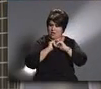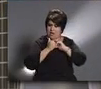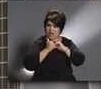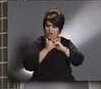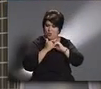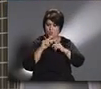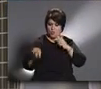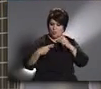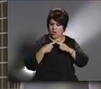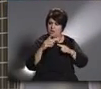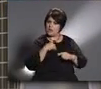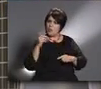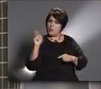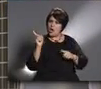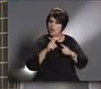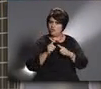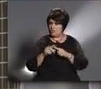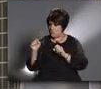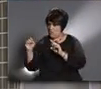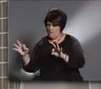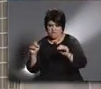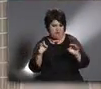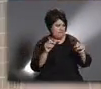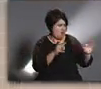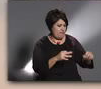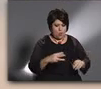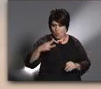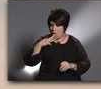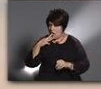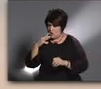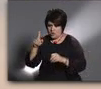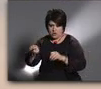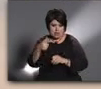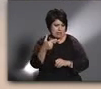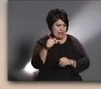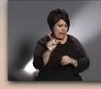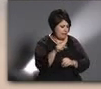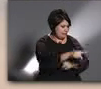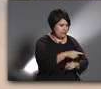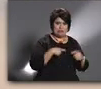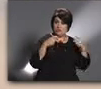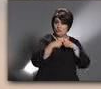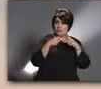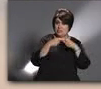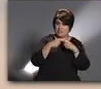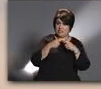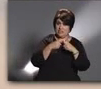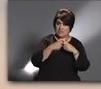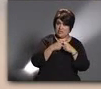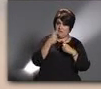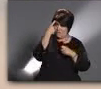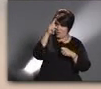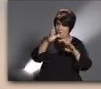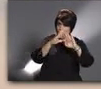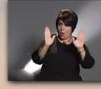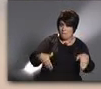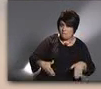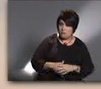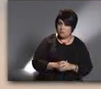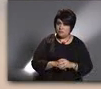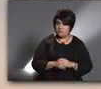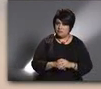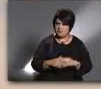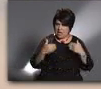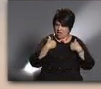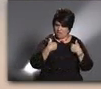Incluya sus mascotas en su plan de evacuación. Debería usted saber cómo, cuándo y dónde se encuentran